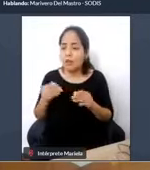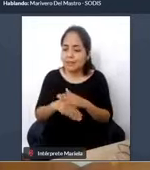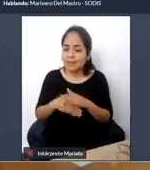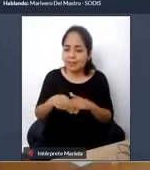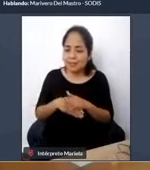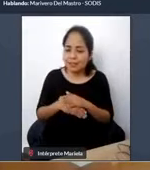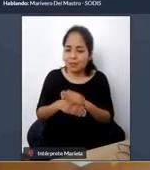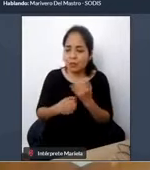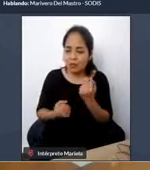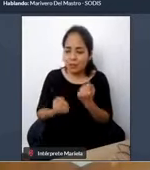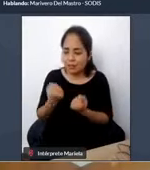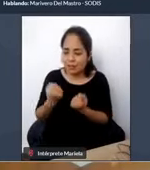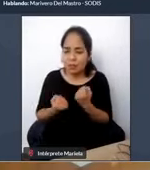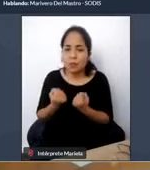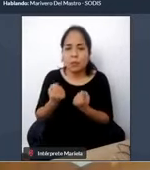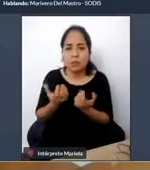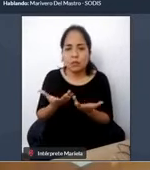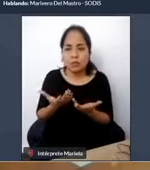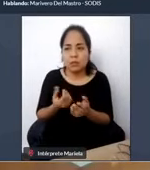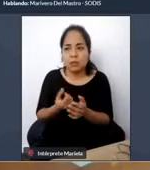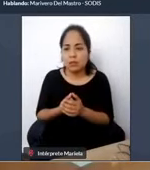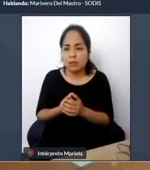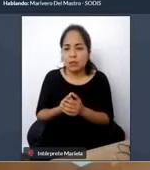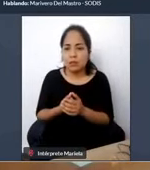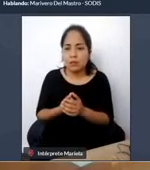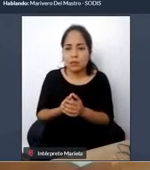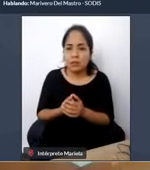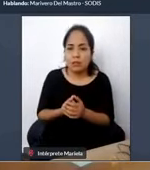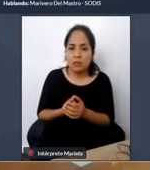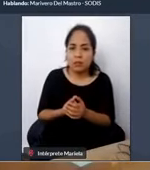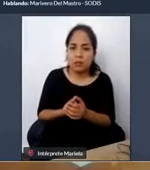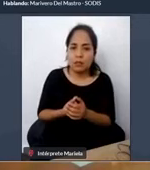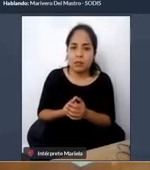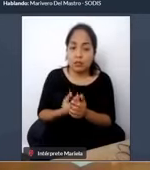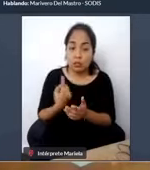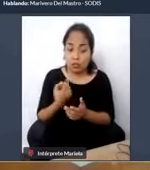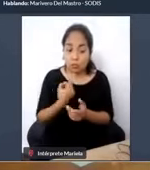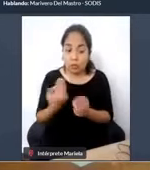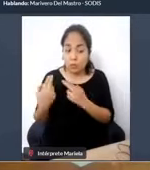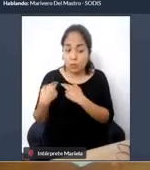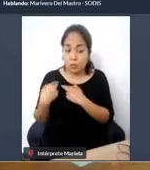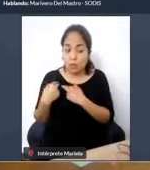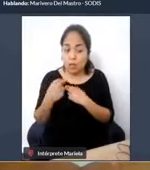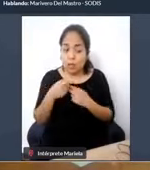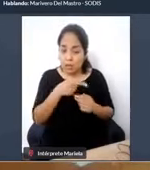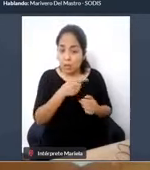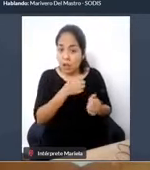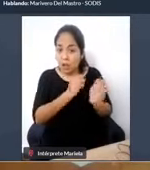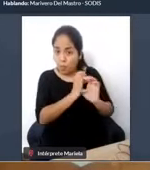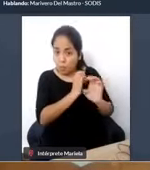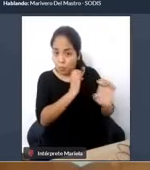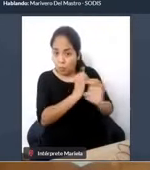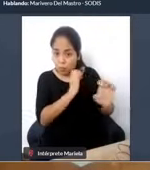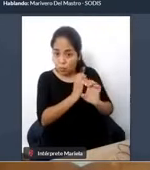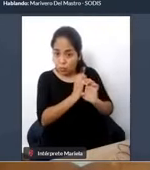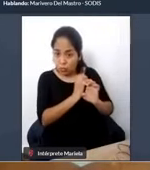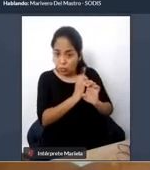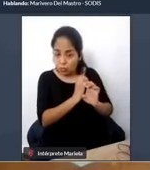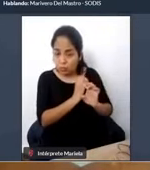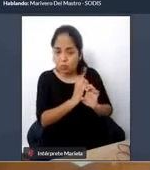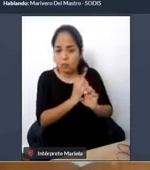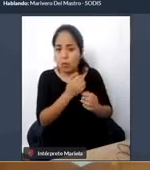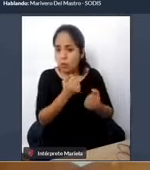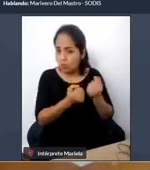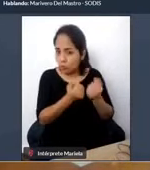transporte no solo involucra el medio de transporte en sí, es decir, no solo involucra los buses, los vagones, los vehículos,